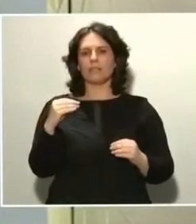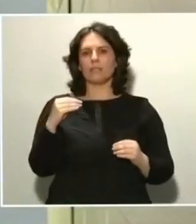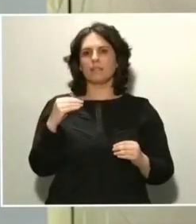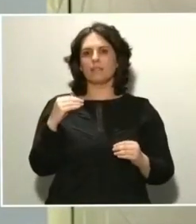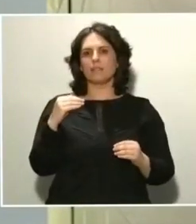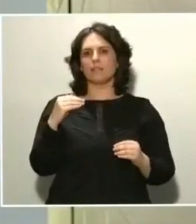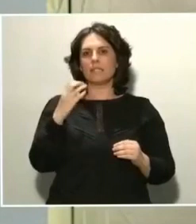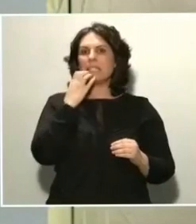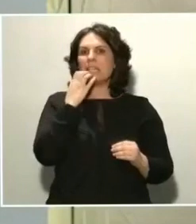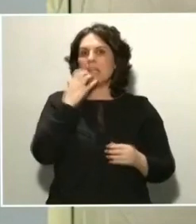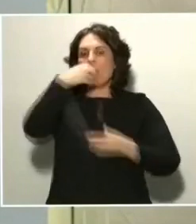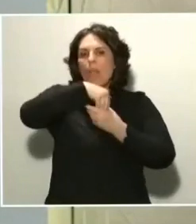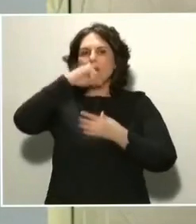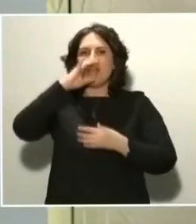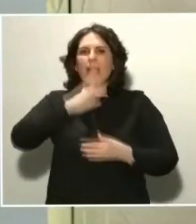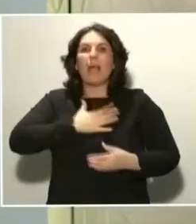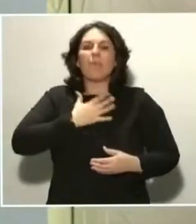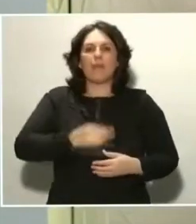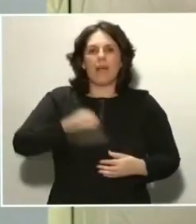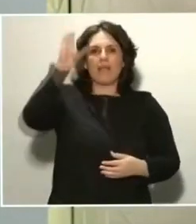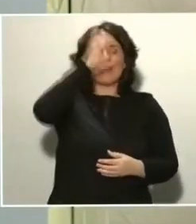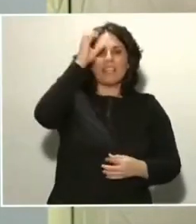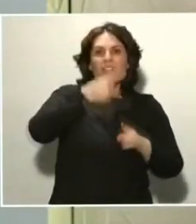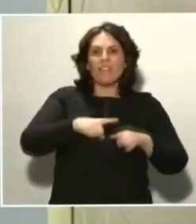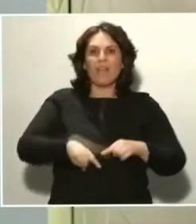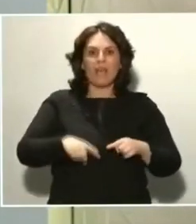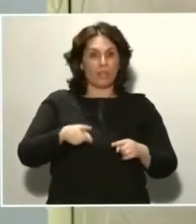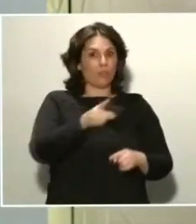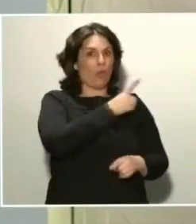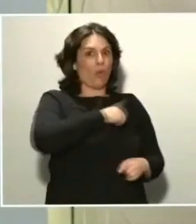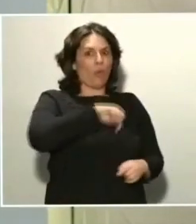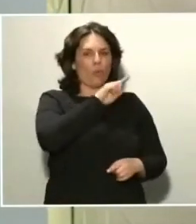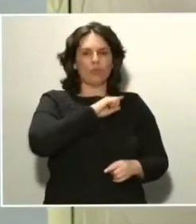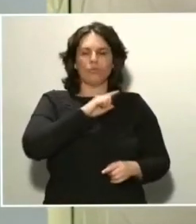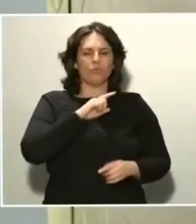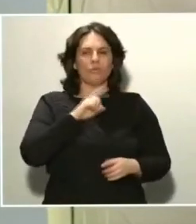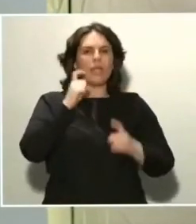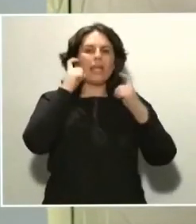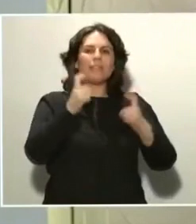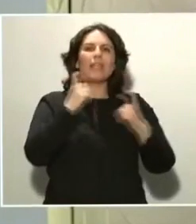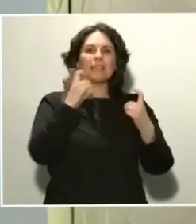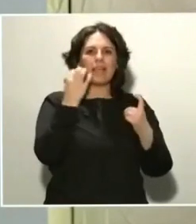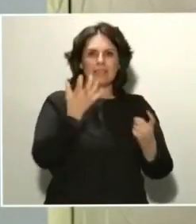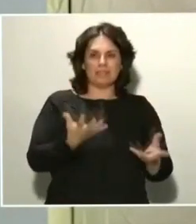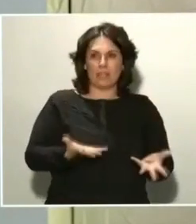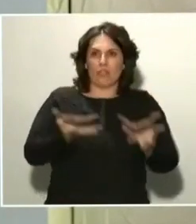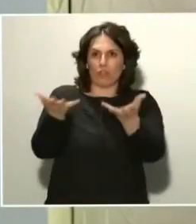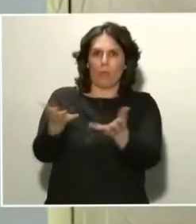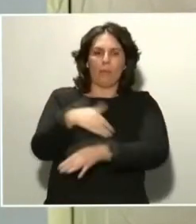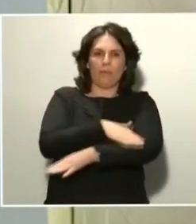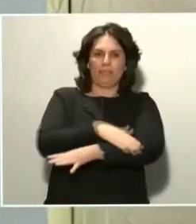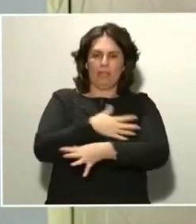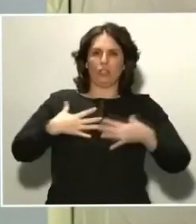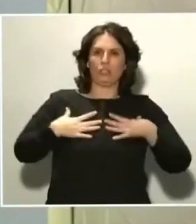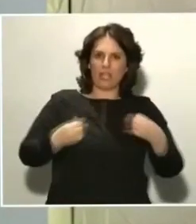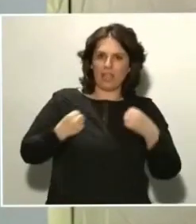científicas en estas áreas, se están volcando en poner a disposición del Ministerio de Sanidad, de las autoridades sanitarias autonómicas,